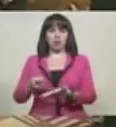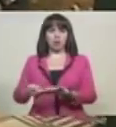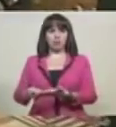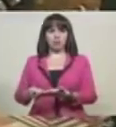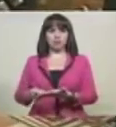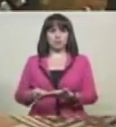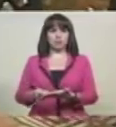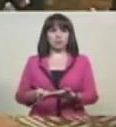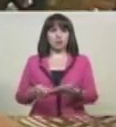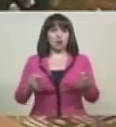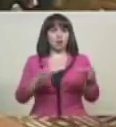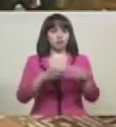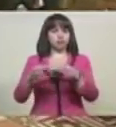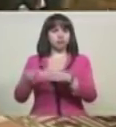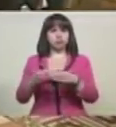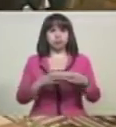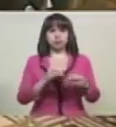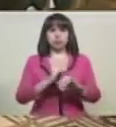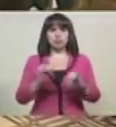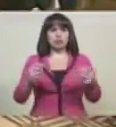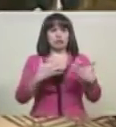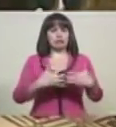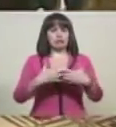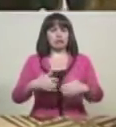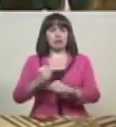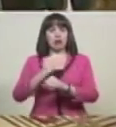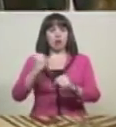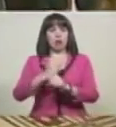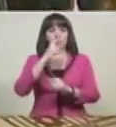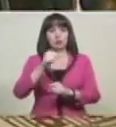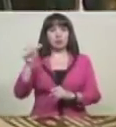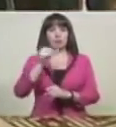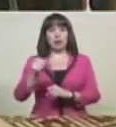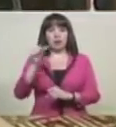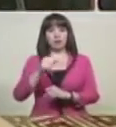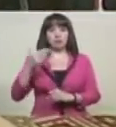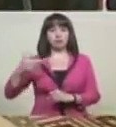Ya los equipos están instalados, trabajando desde hace semanas